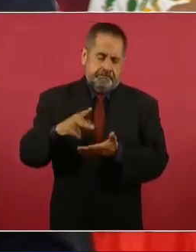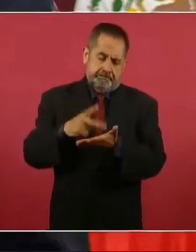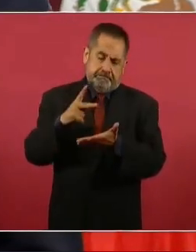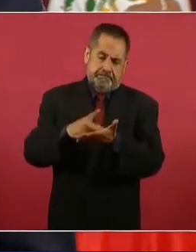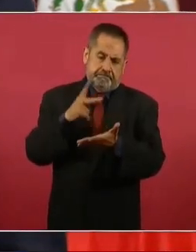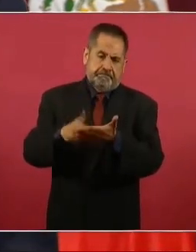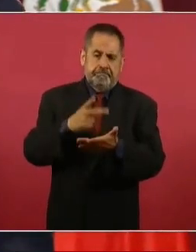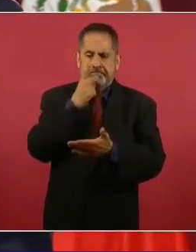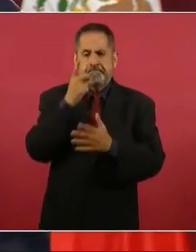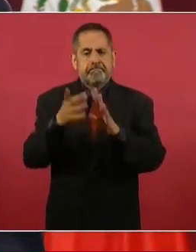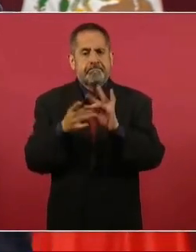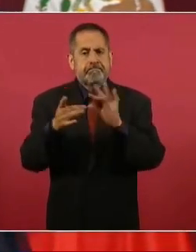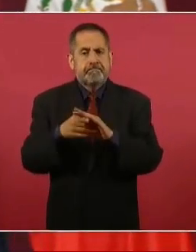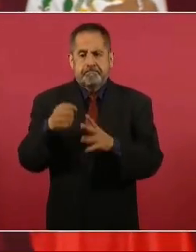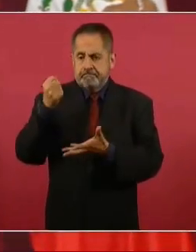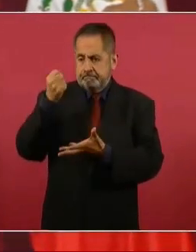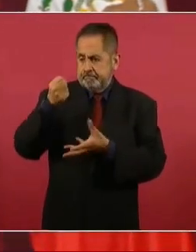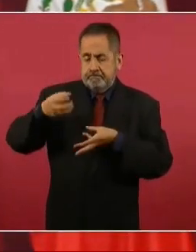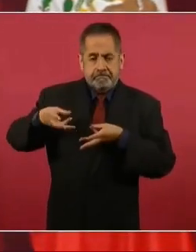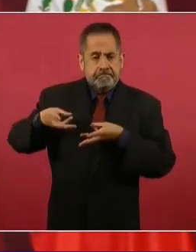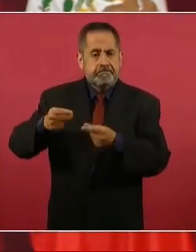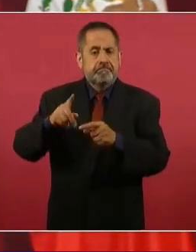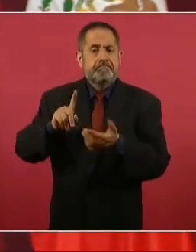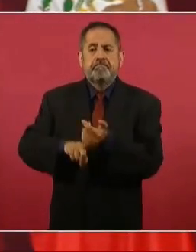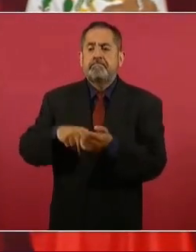muchas veces, es dinero del pueblo.